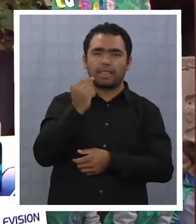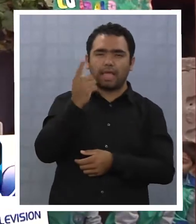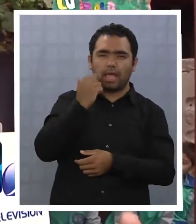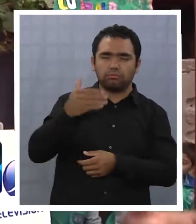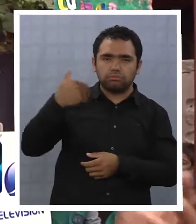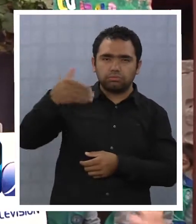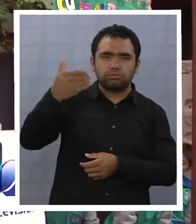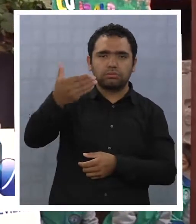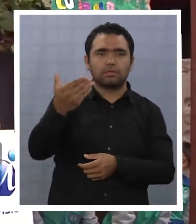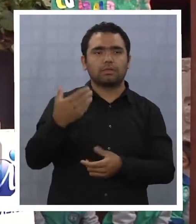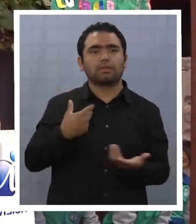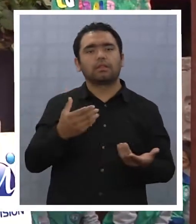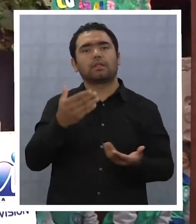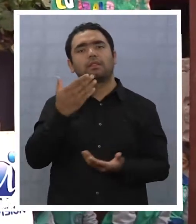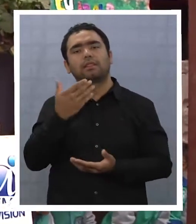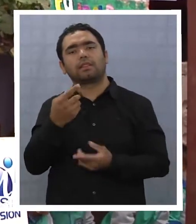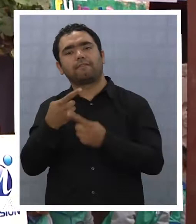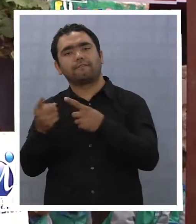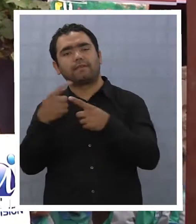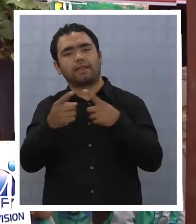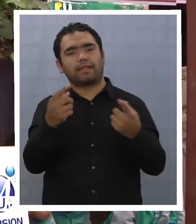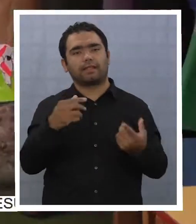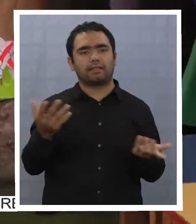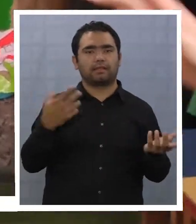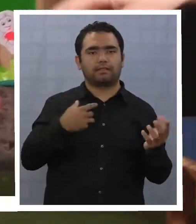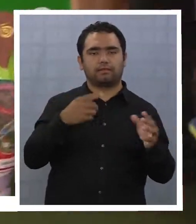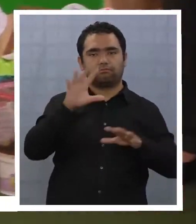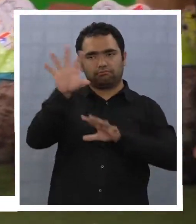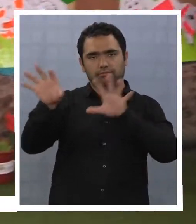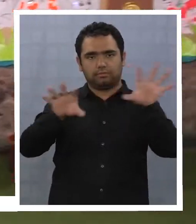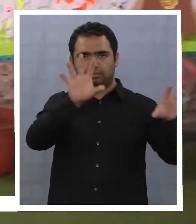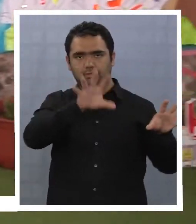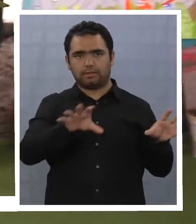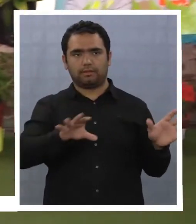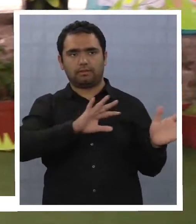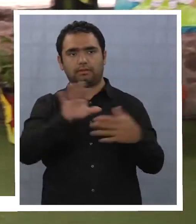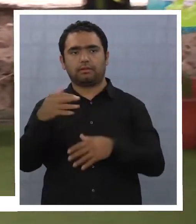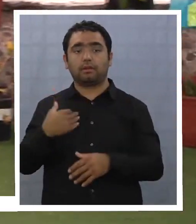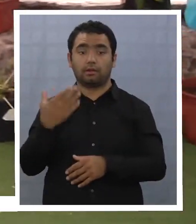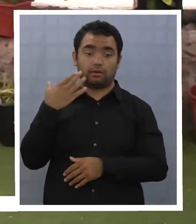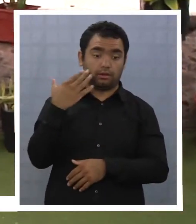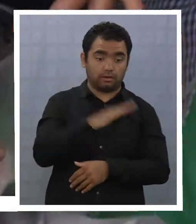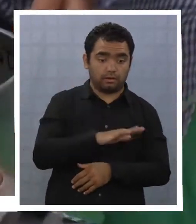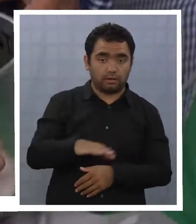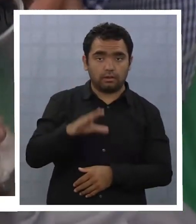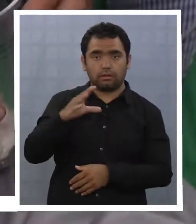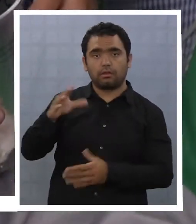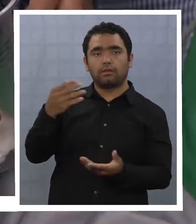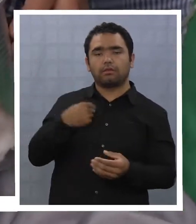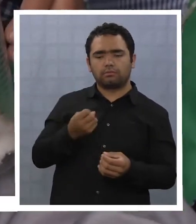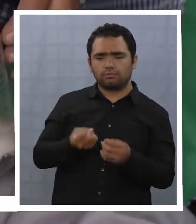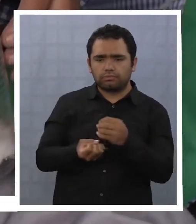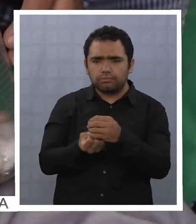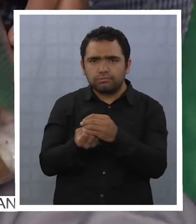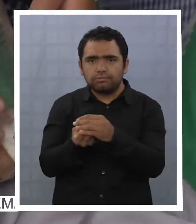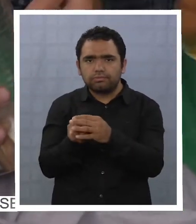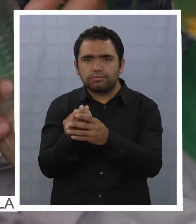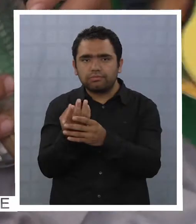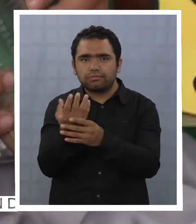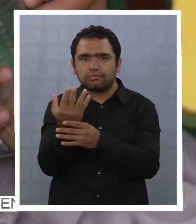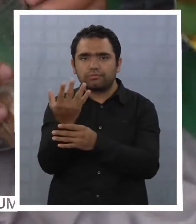día, nuestros ámbitos, los diferentes ámbitos del día a día. Que los pequeños sigan todo el proceso del crecimiento de las plantas,